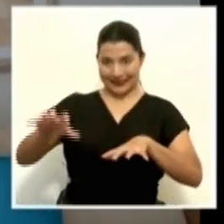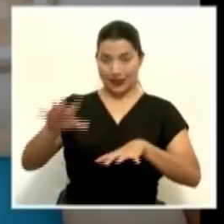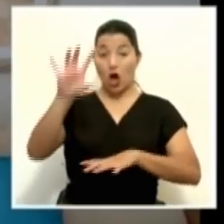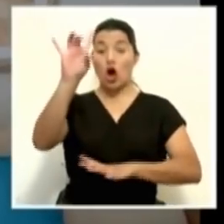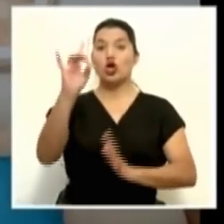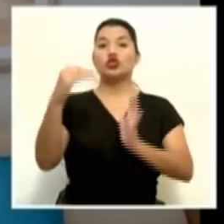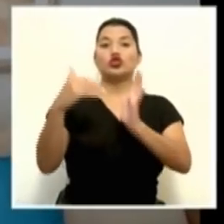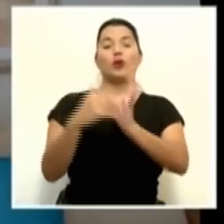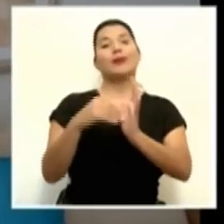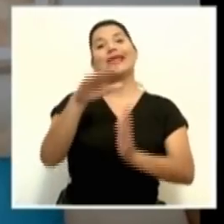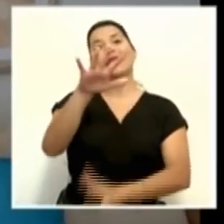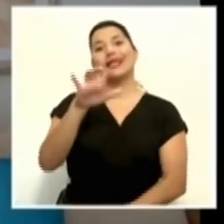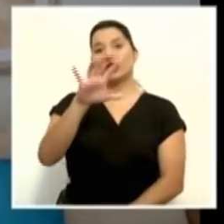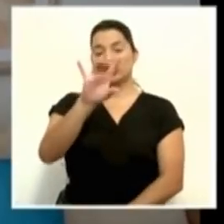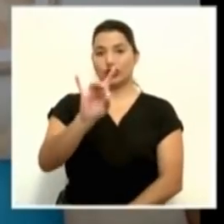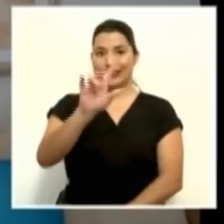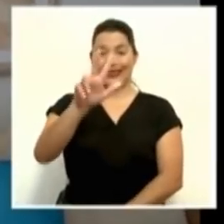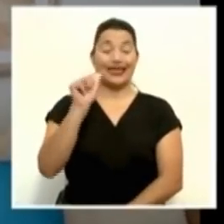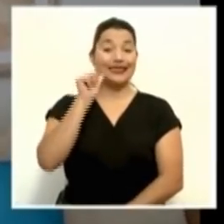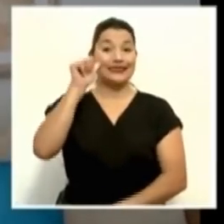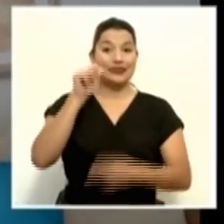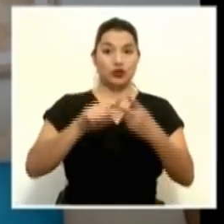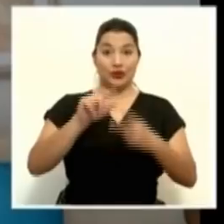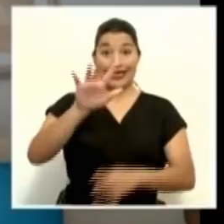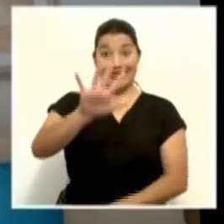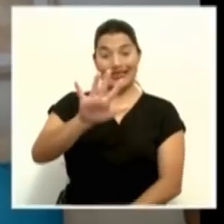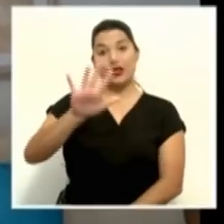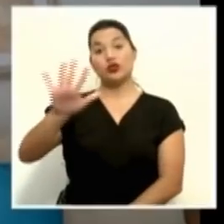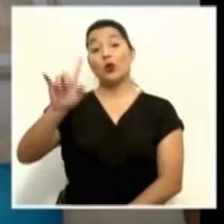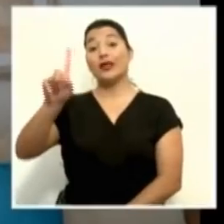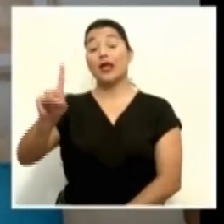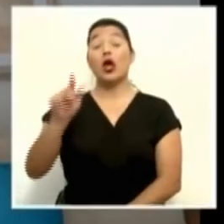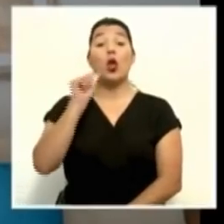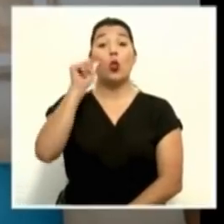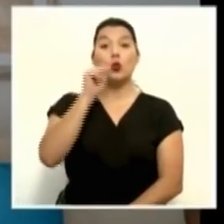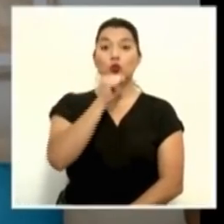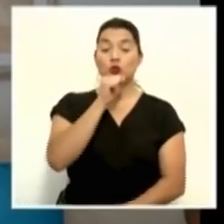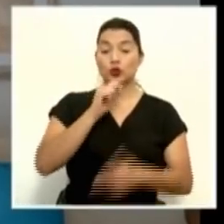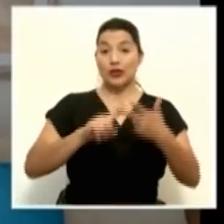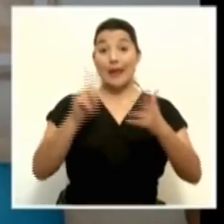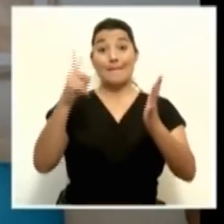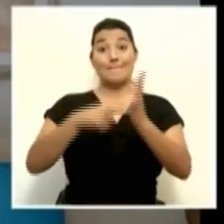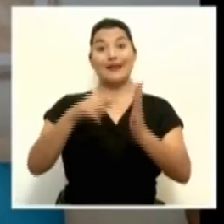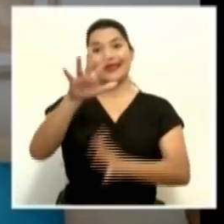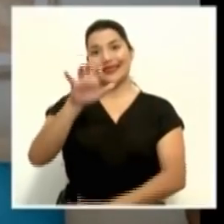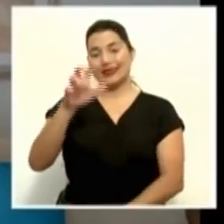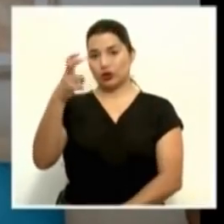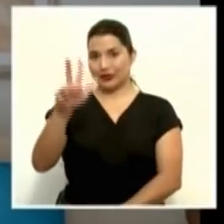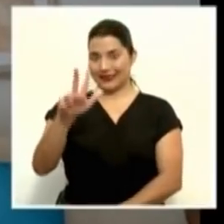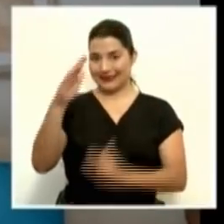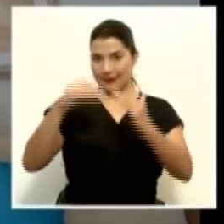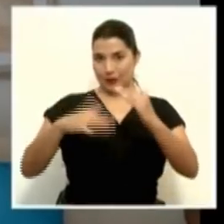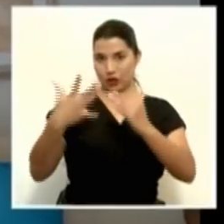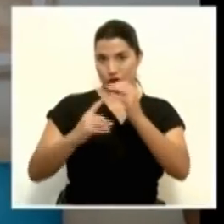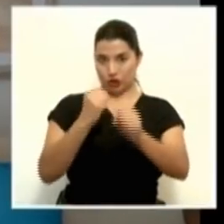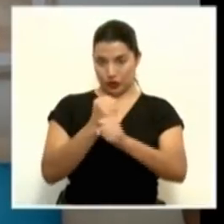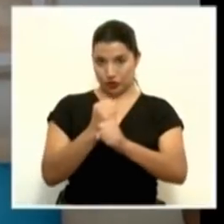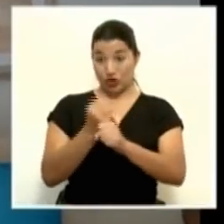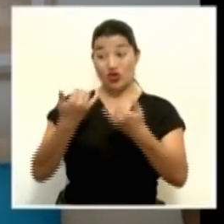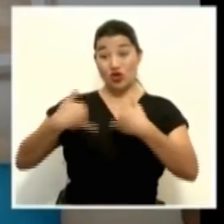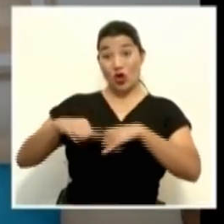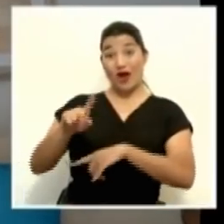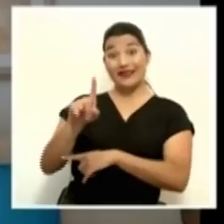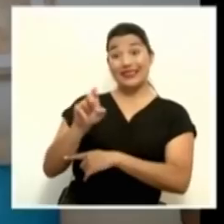.583 adultos, 551 adultos mayores y 1.315 menores de edad. 102 aún se